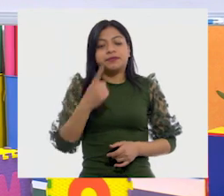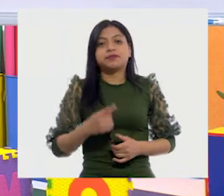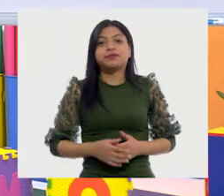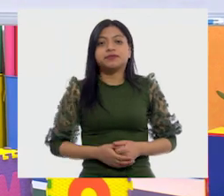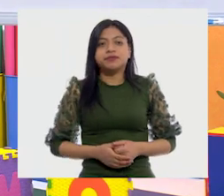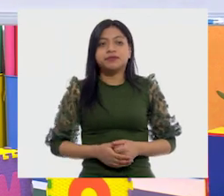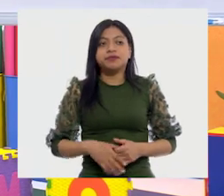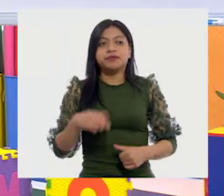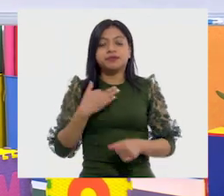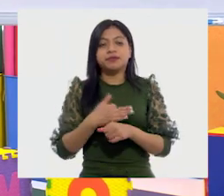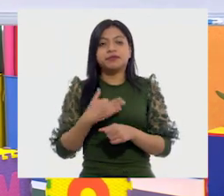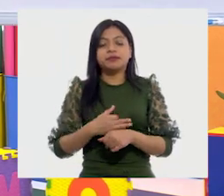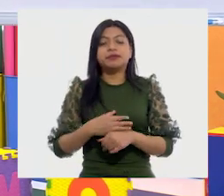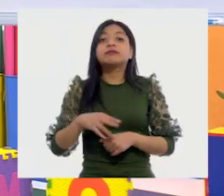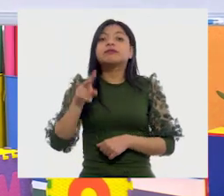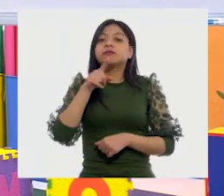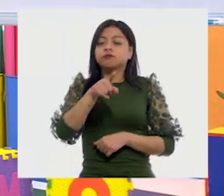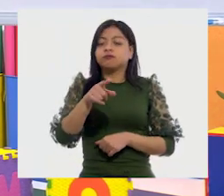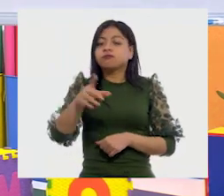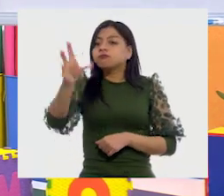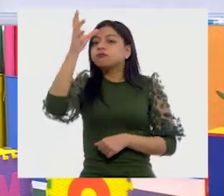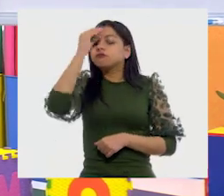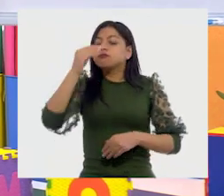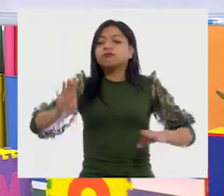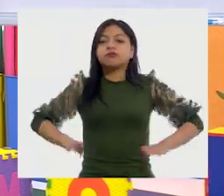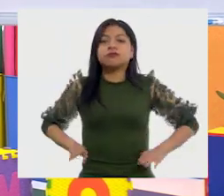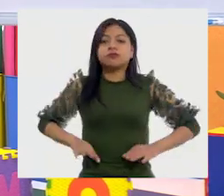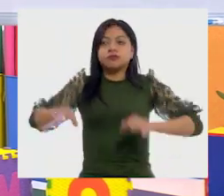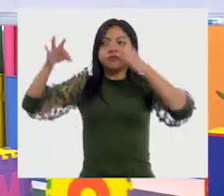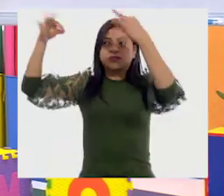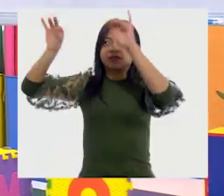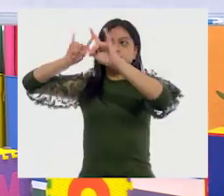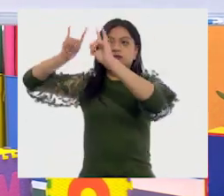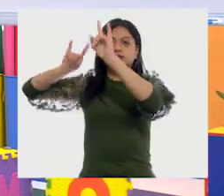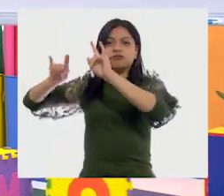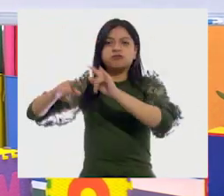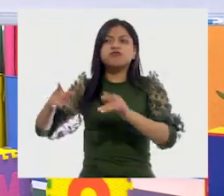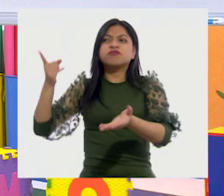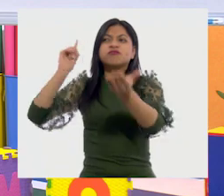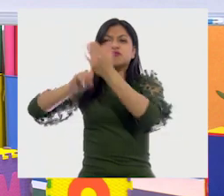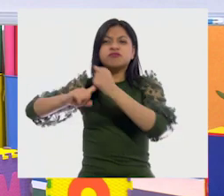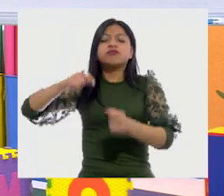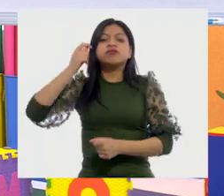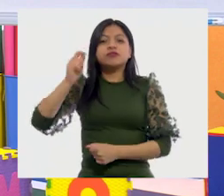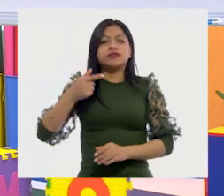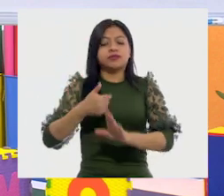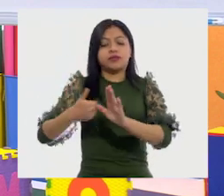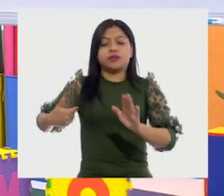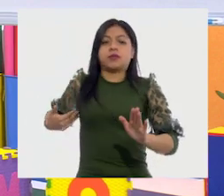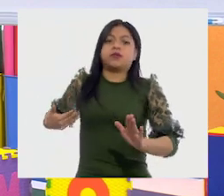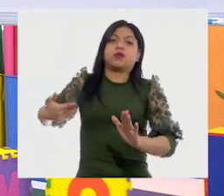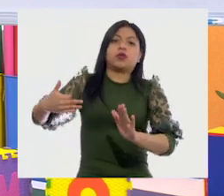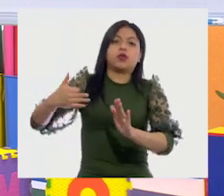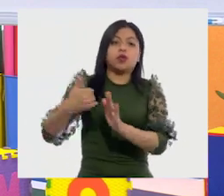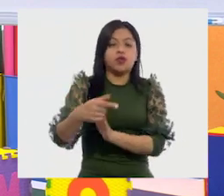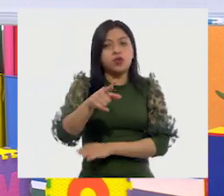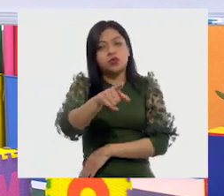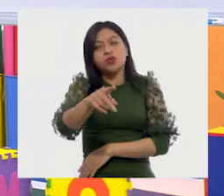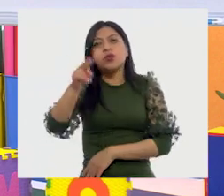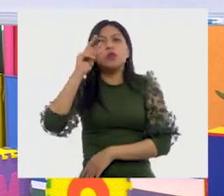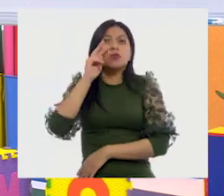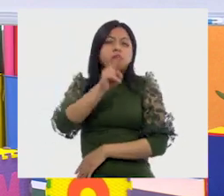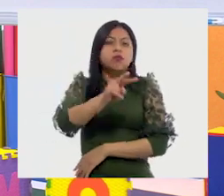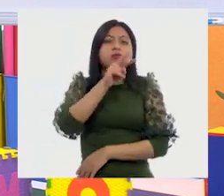las características que debe de tener un cartel. De todo lo que hemos estado viendo, que tú has observado,